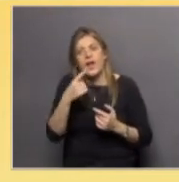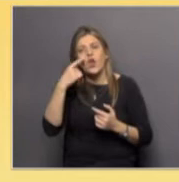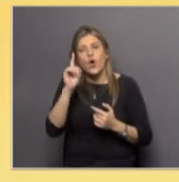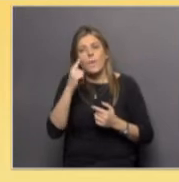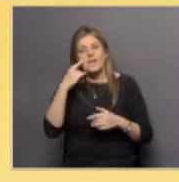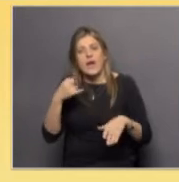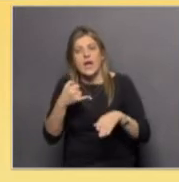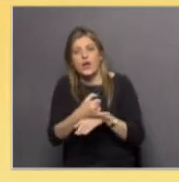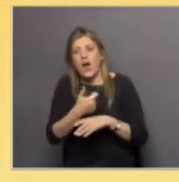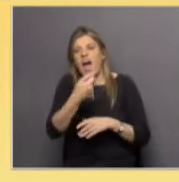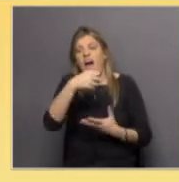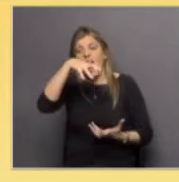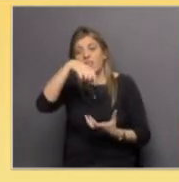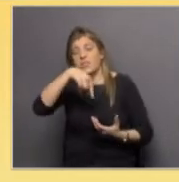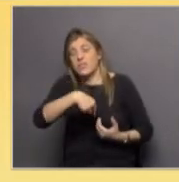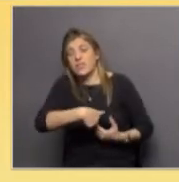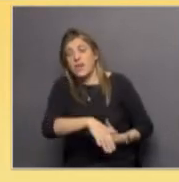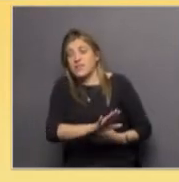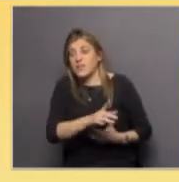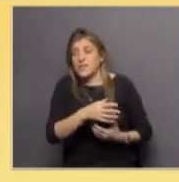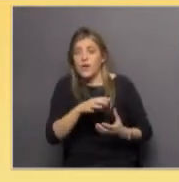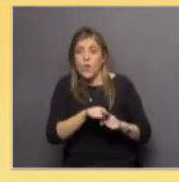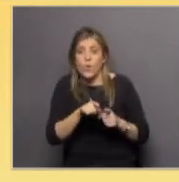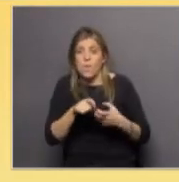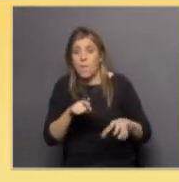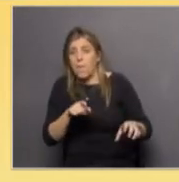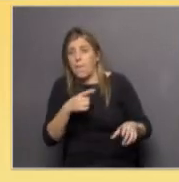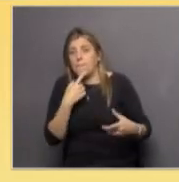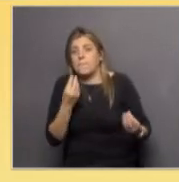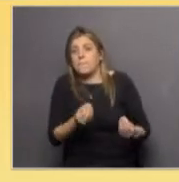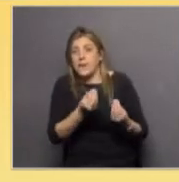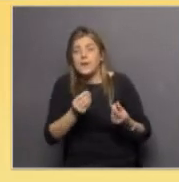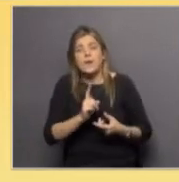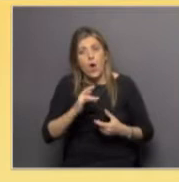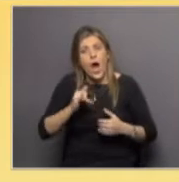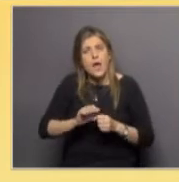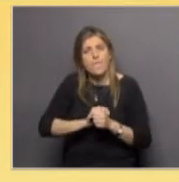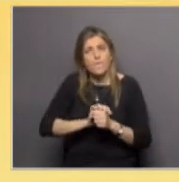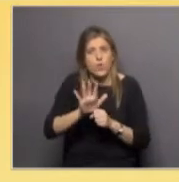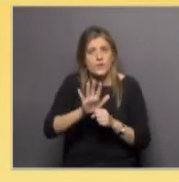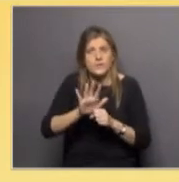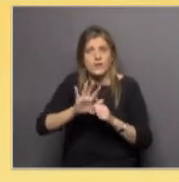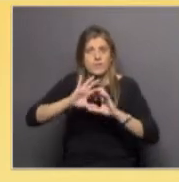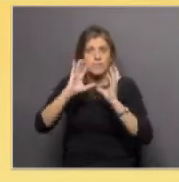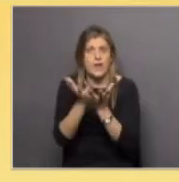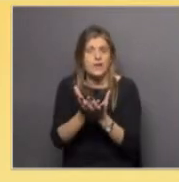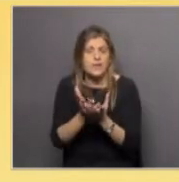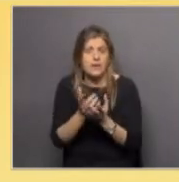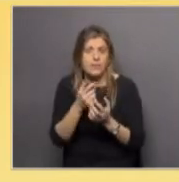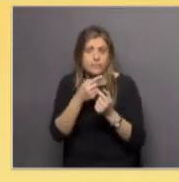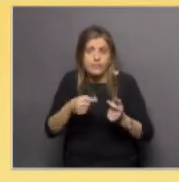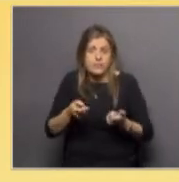y, en realidad, la Antártida influye en todas las actividades o en todos,